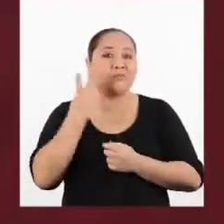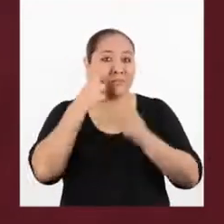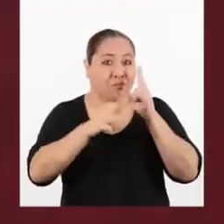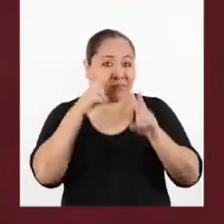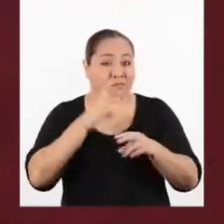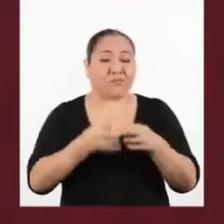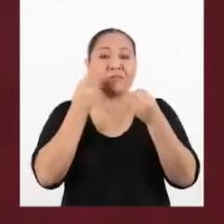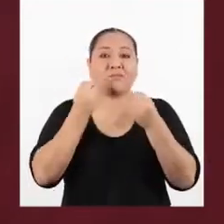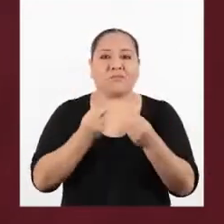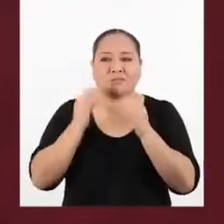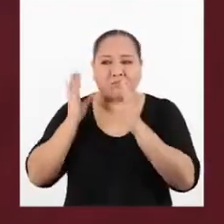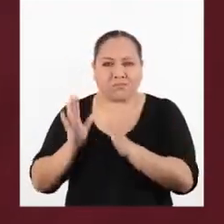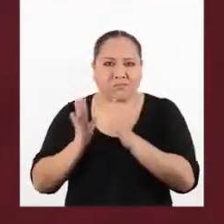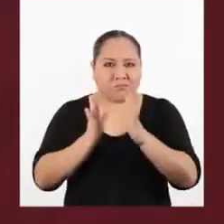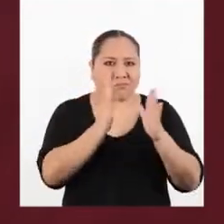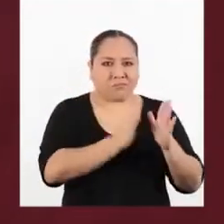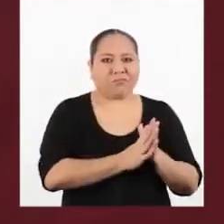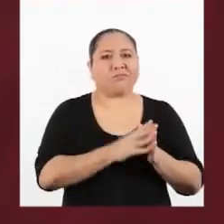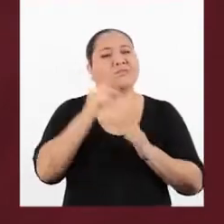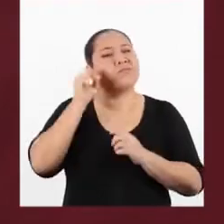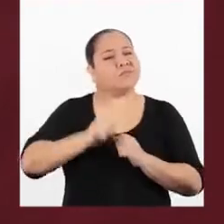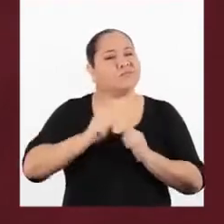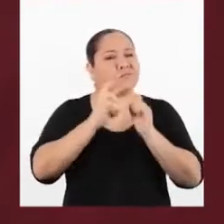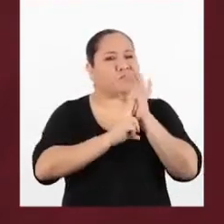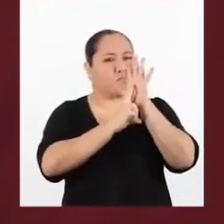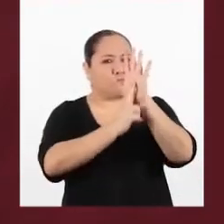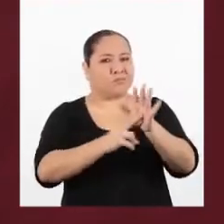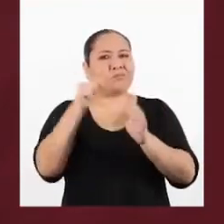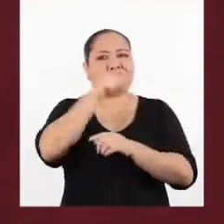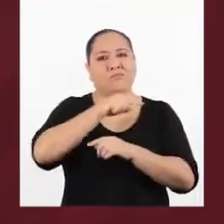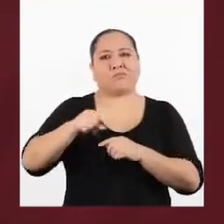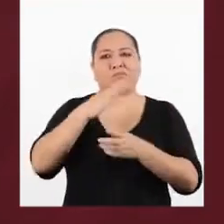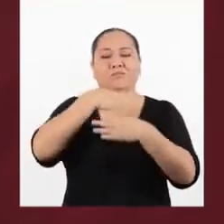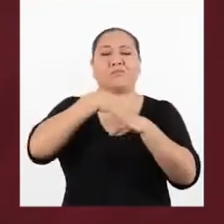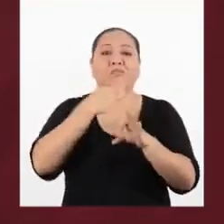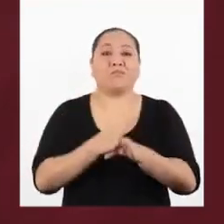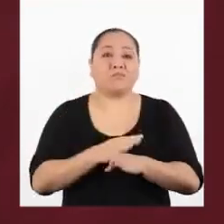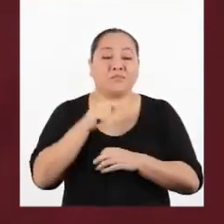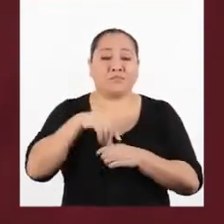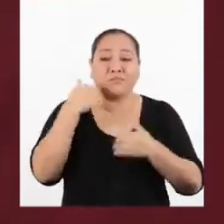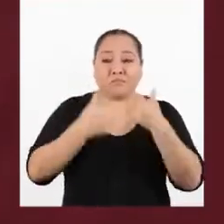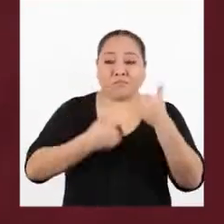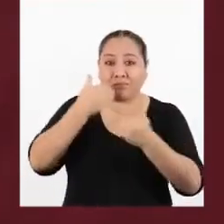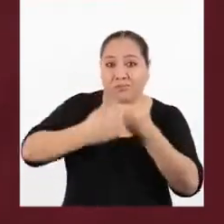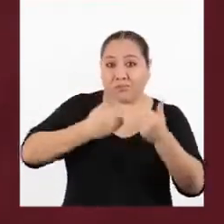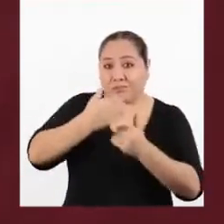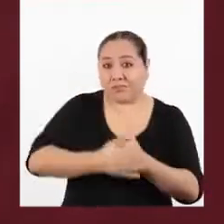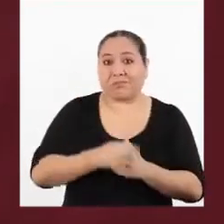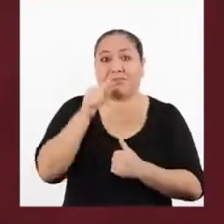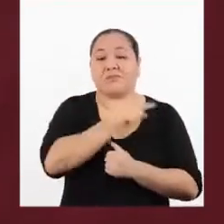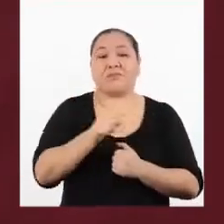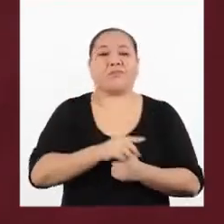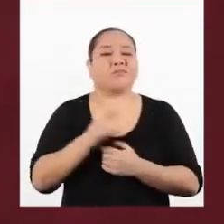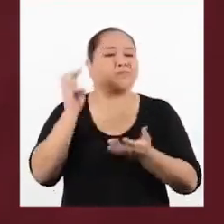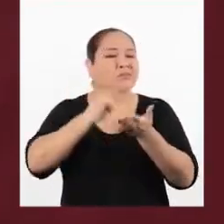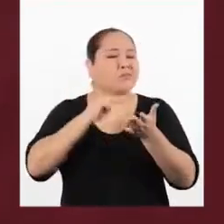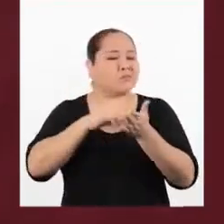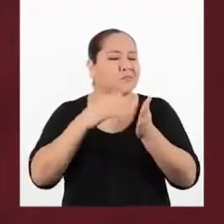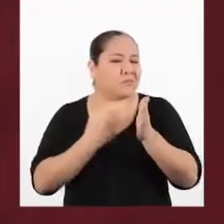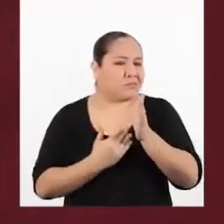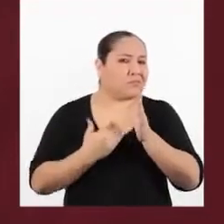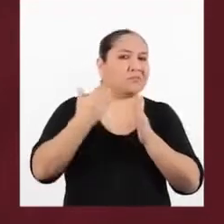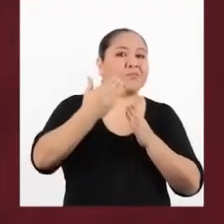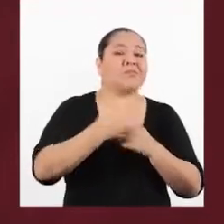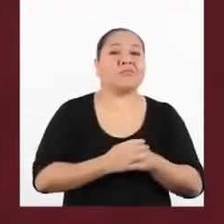ver cómo se organizan y representan estas estrategias y procedimientos para que más adelante